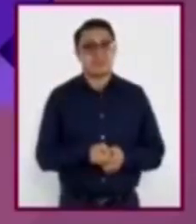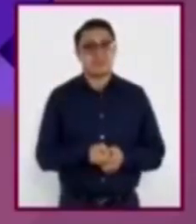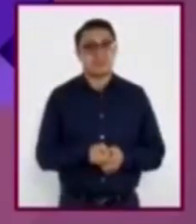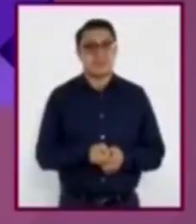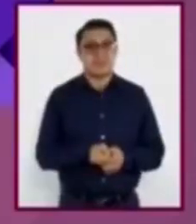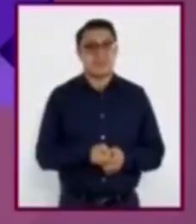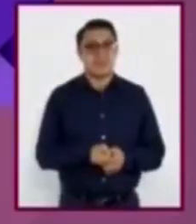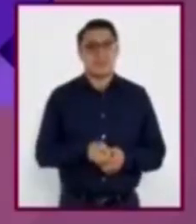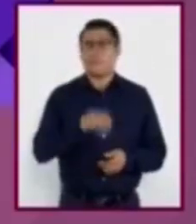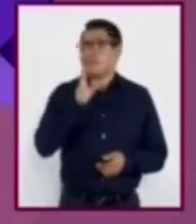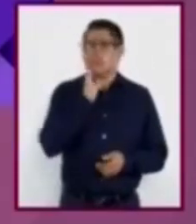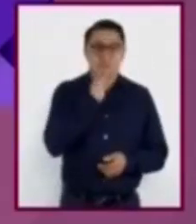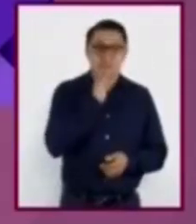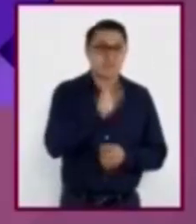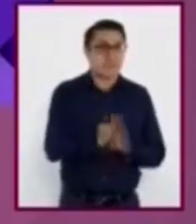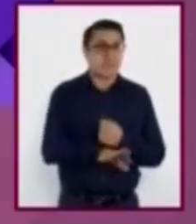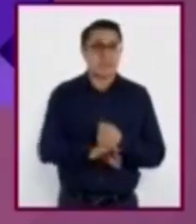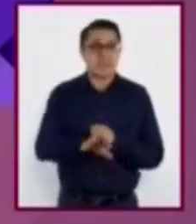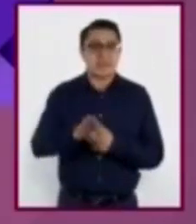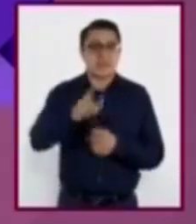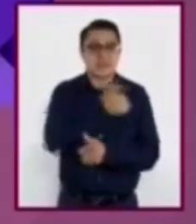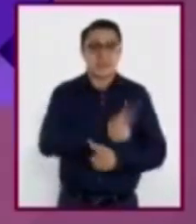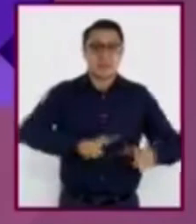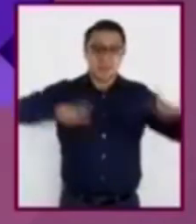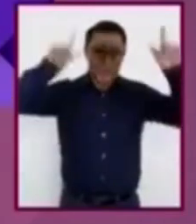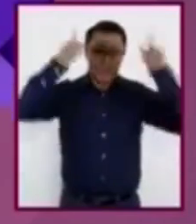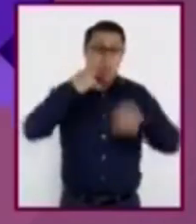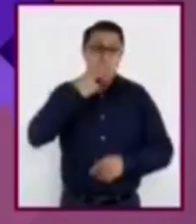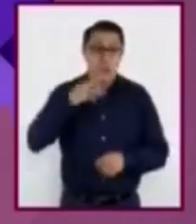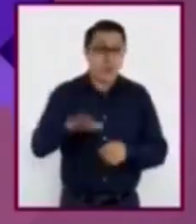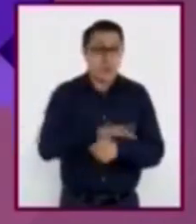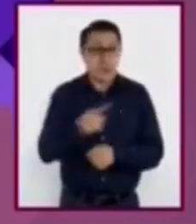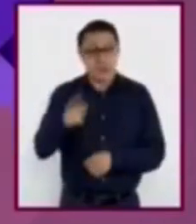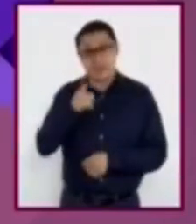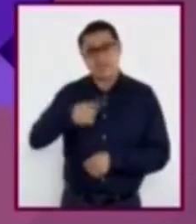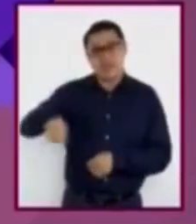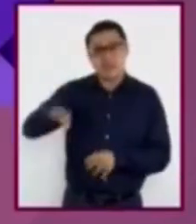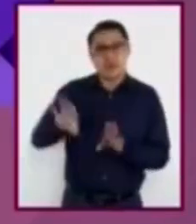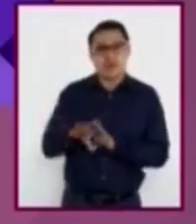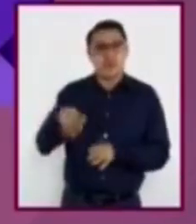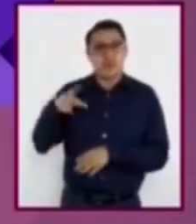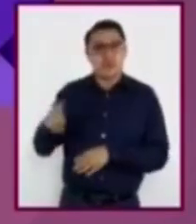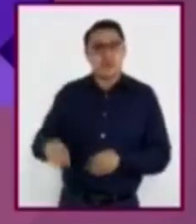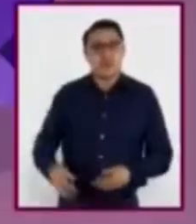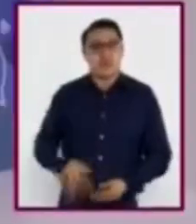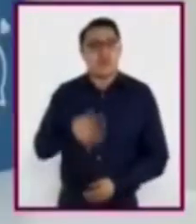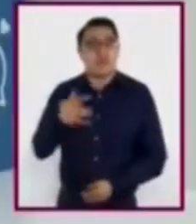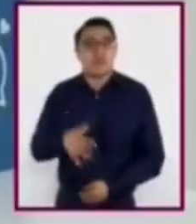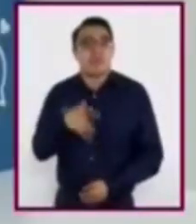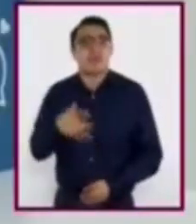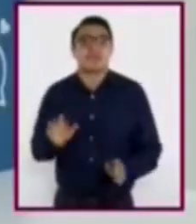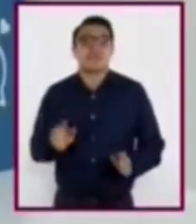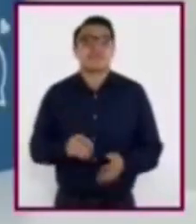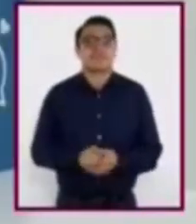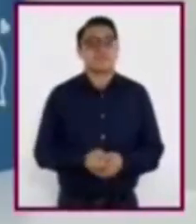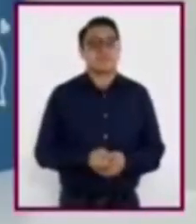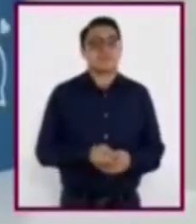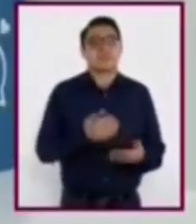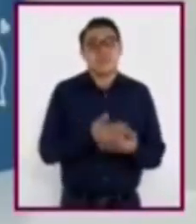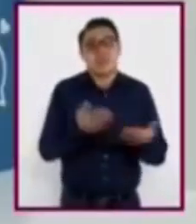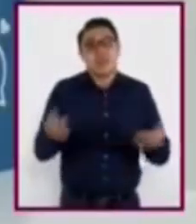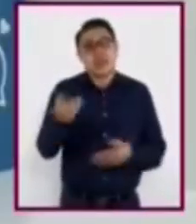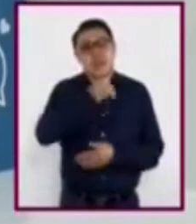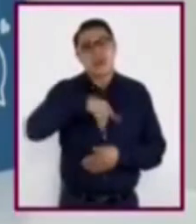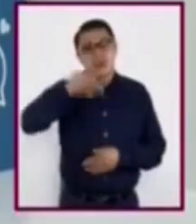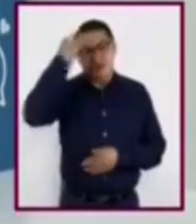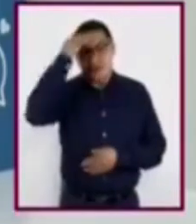No pueden ejercer su libertad porque ellos se manejan por su instinto. Ahora que han escuchado las